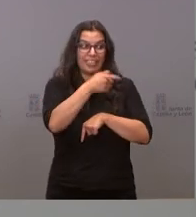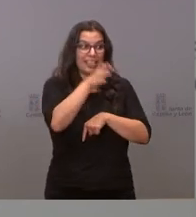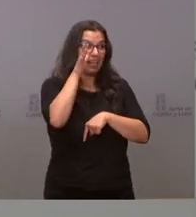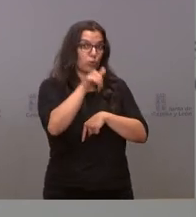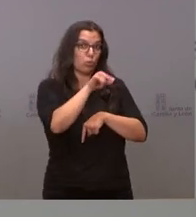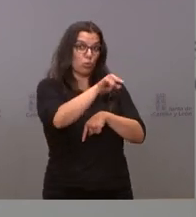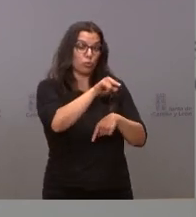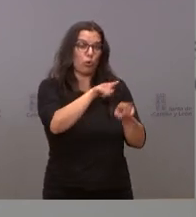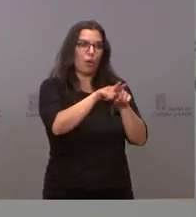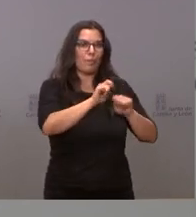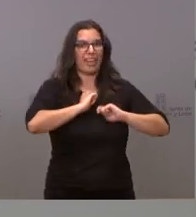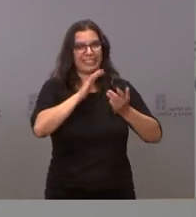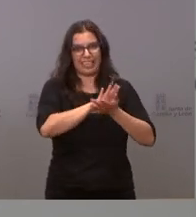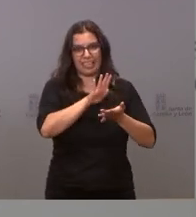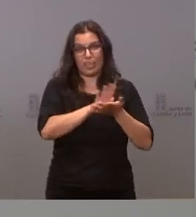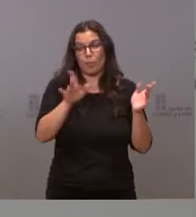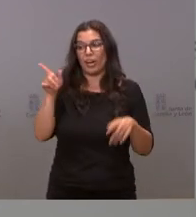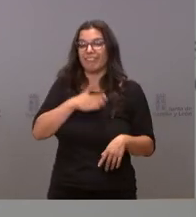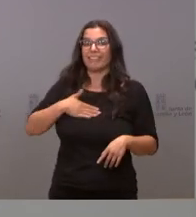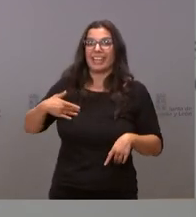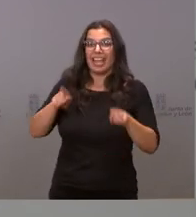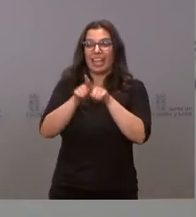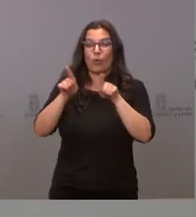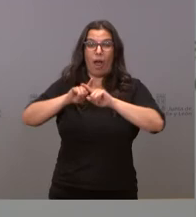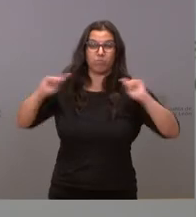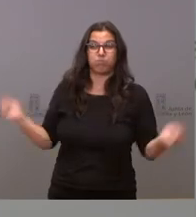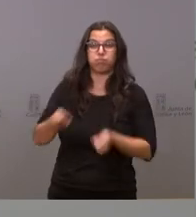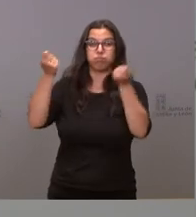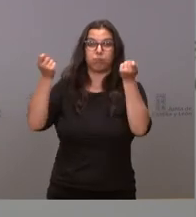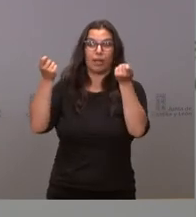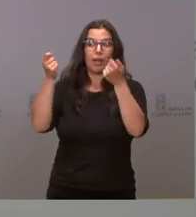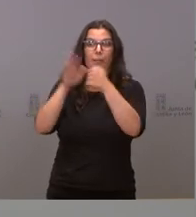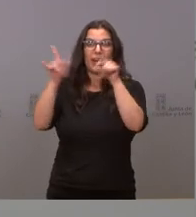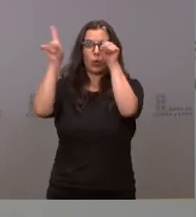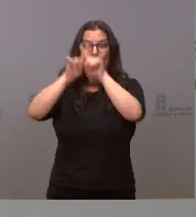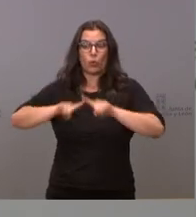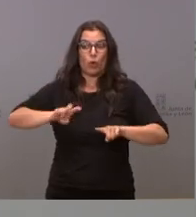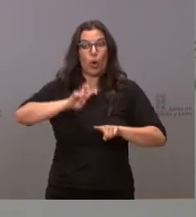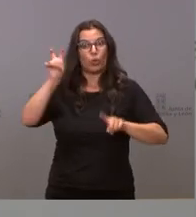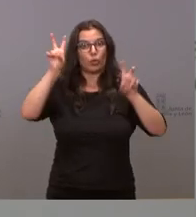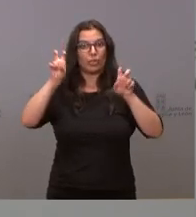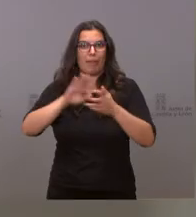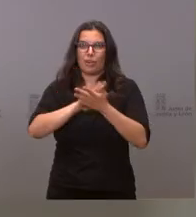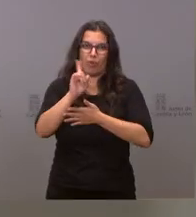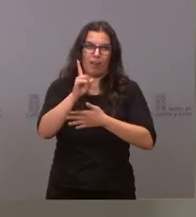vez lo que quería era que fuera una cortina de humo para que no habláramos de otras cuestiones como la de los indultos.